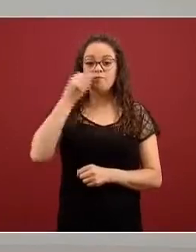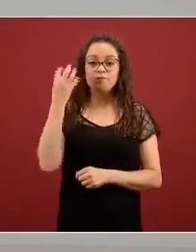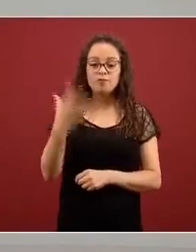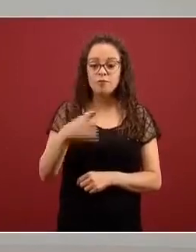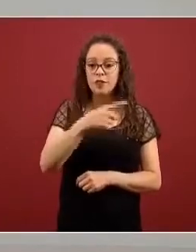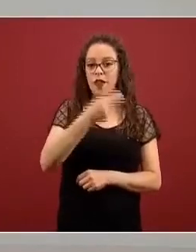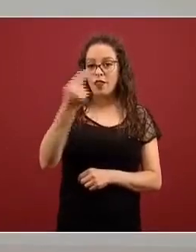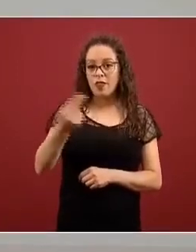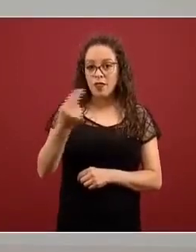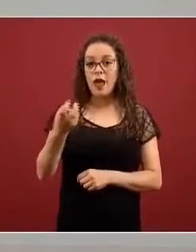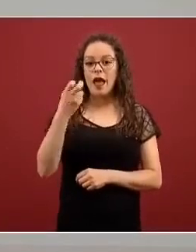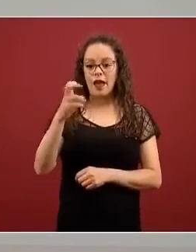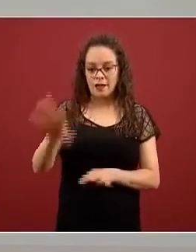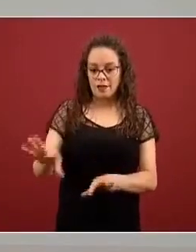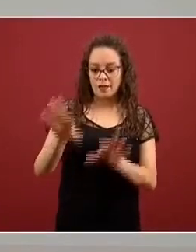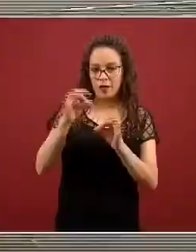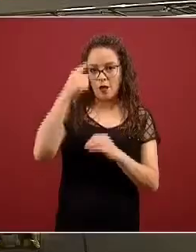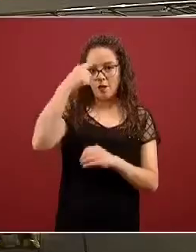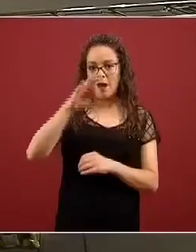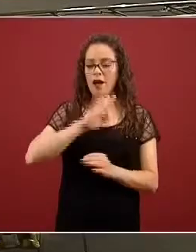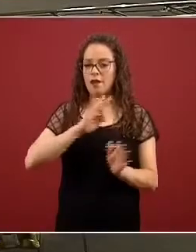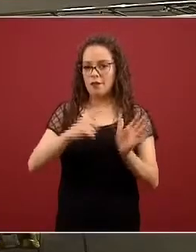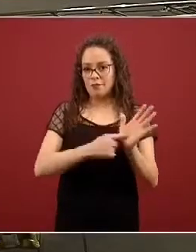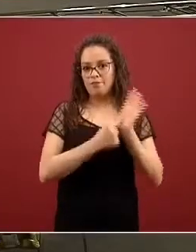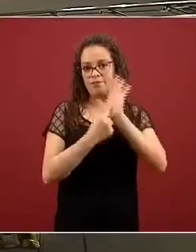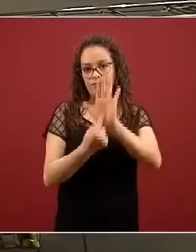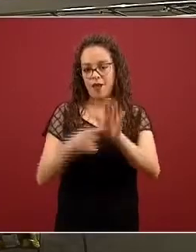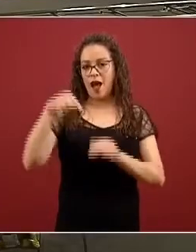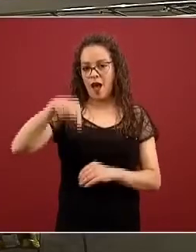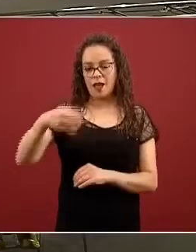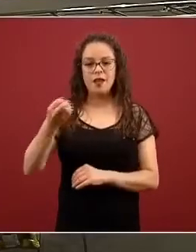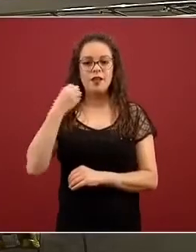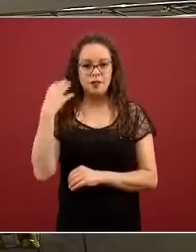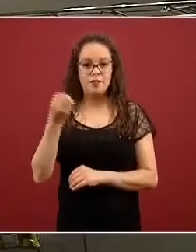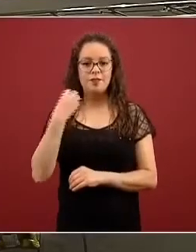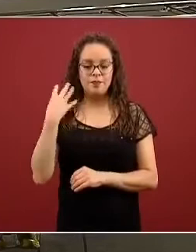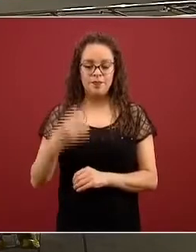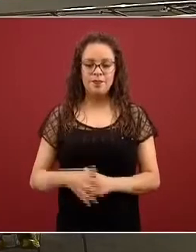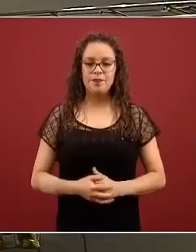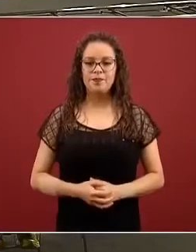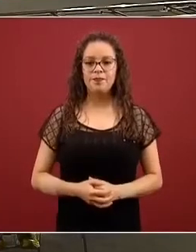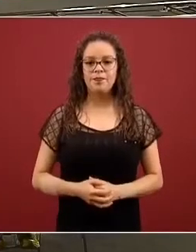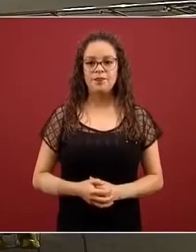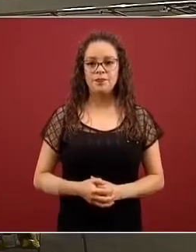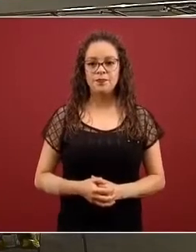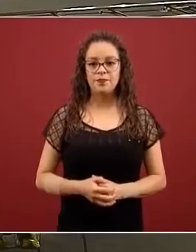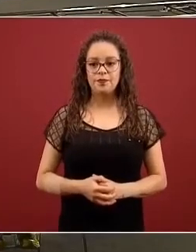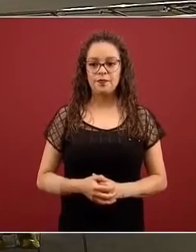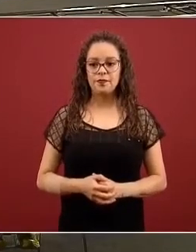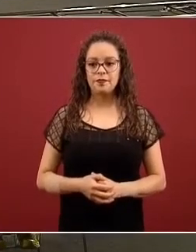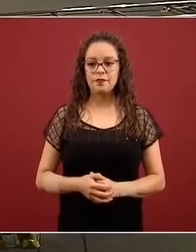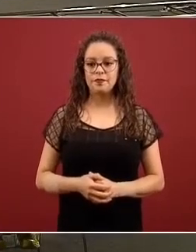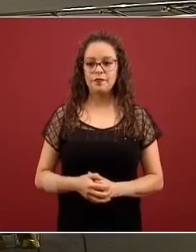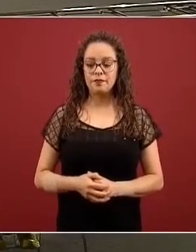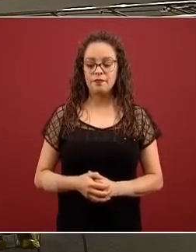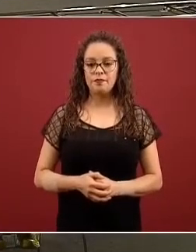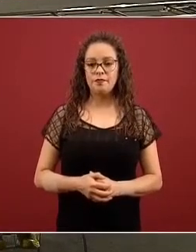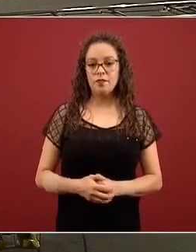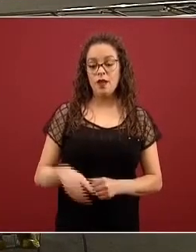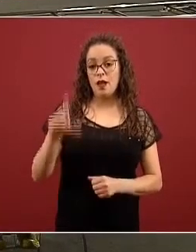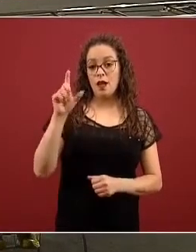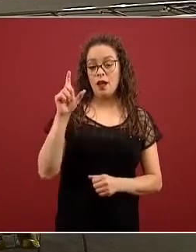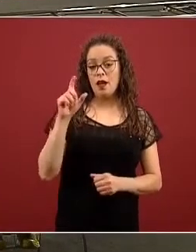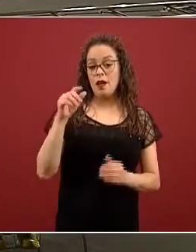presentar. De los mejores videos, los 20 mejores